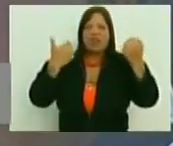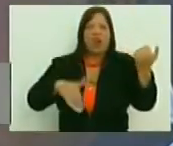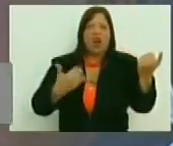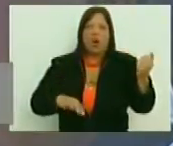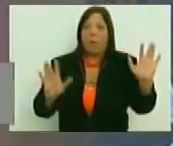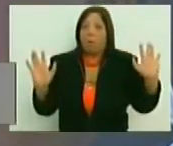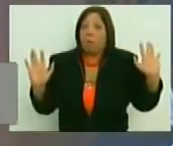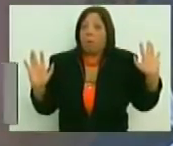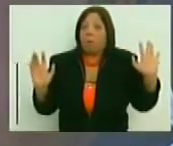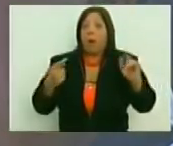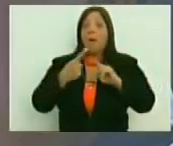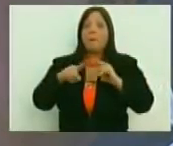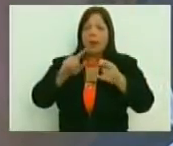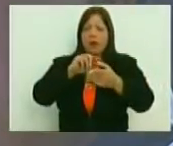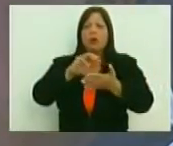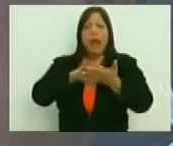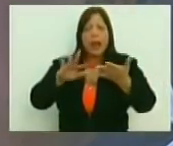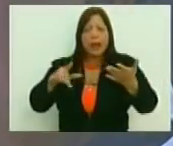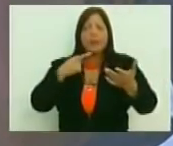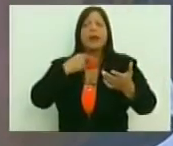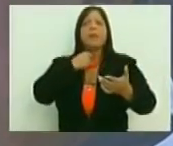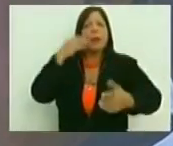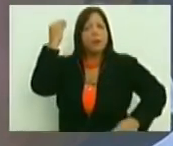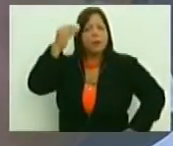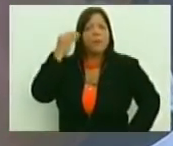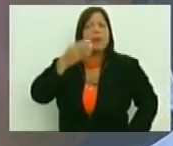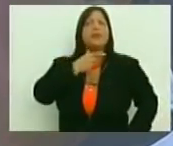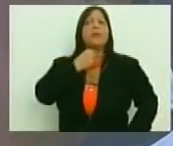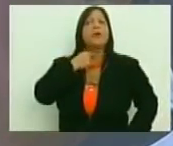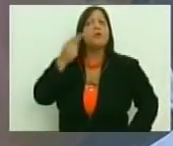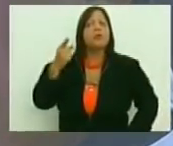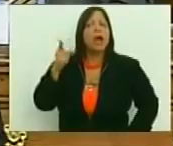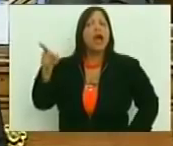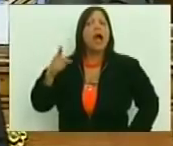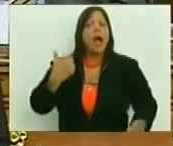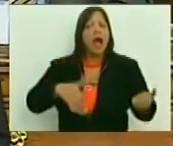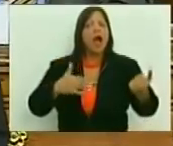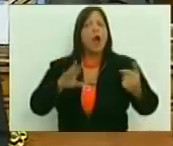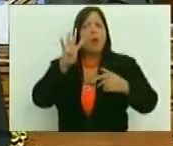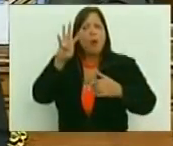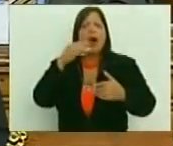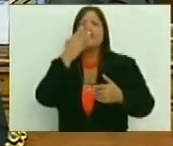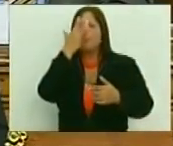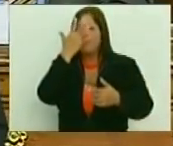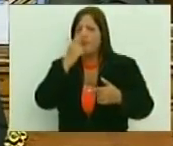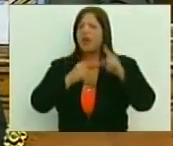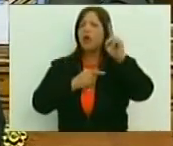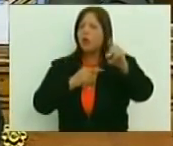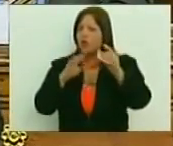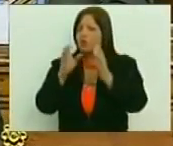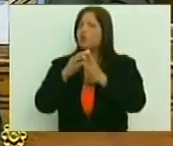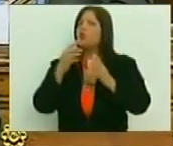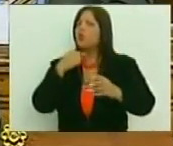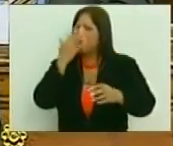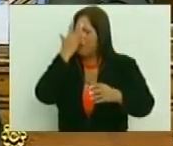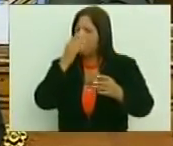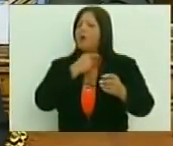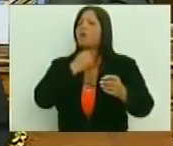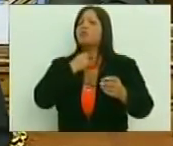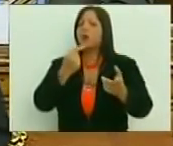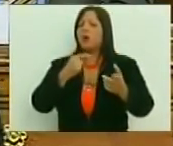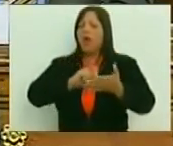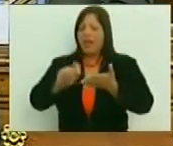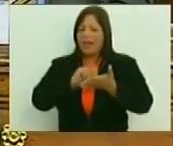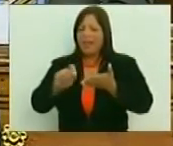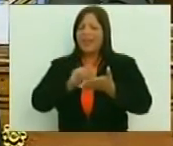rock, pero las letras tuyas dicen lo que yo pienso, y eso fue lo que me llevó a mí al 4 de febrero, esas letras de tu canción. Entonces, bueno, ahí fue cuando